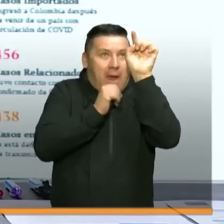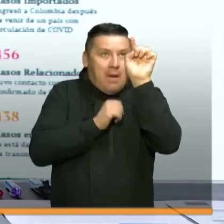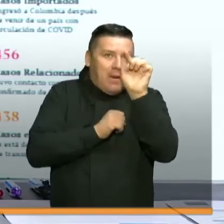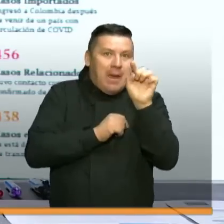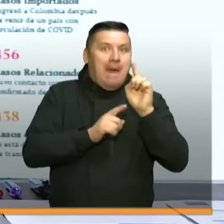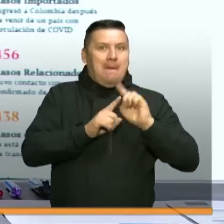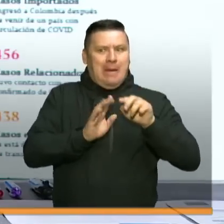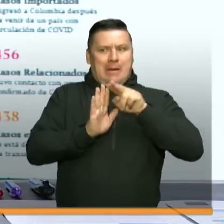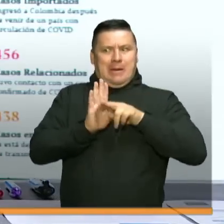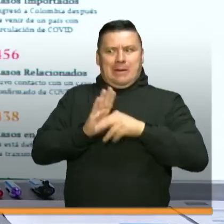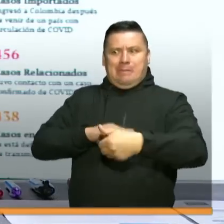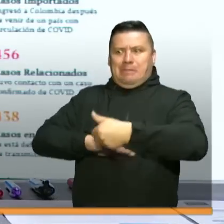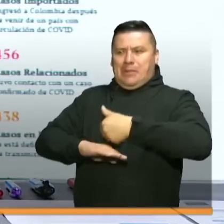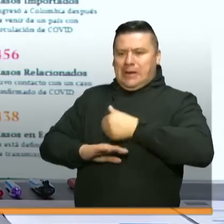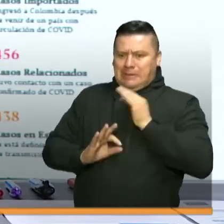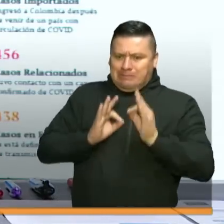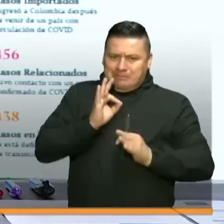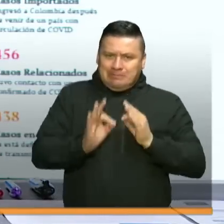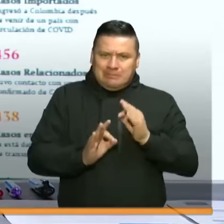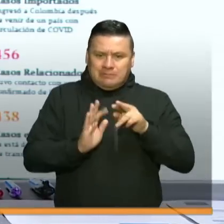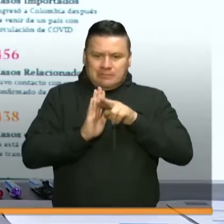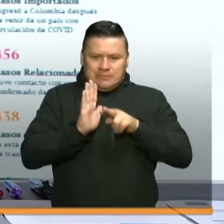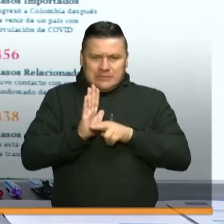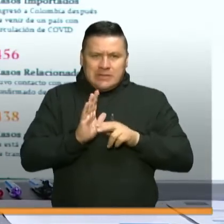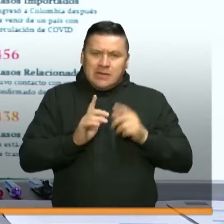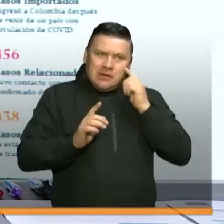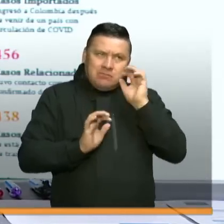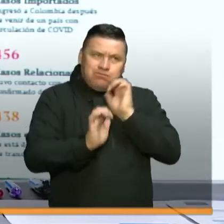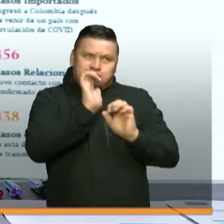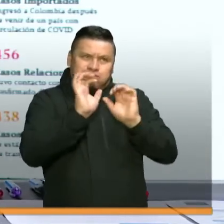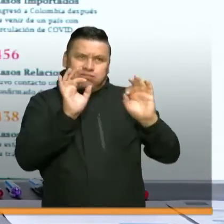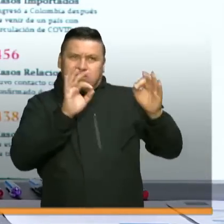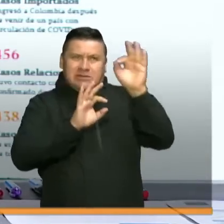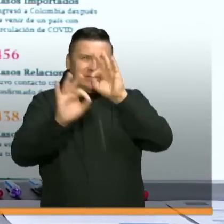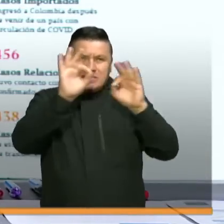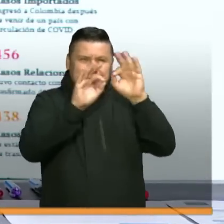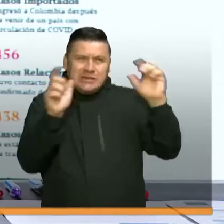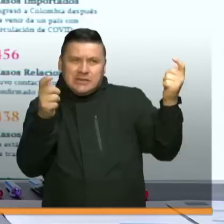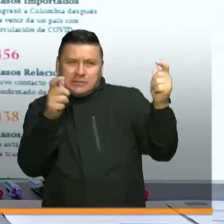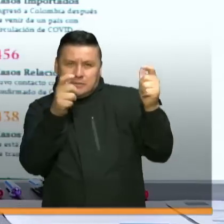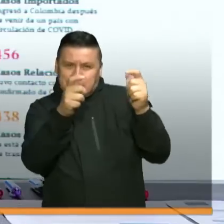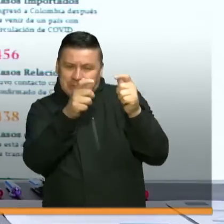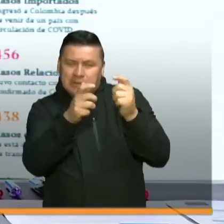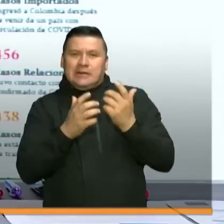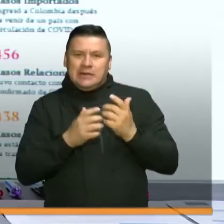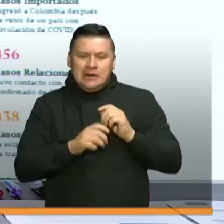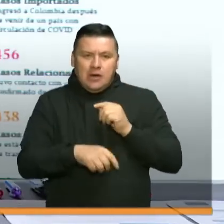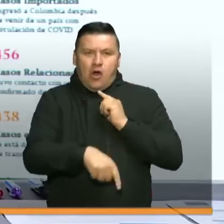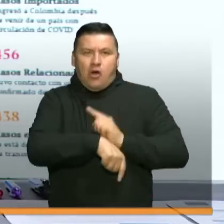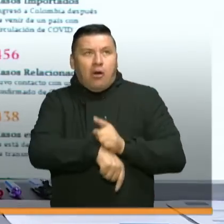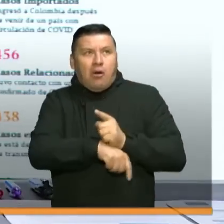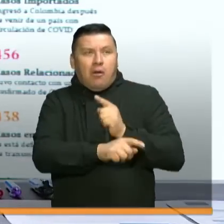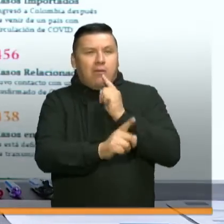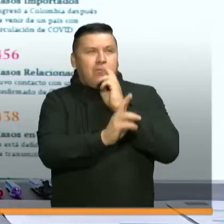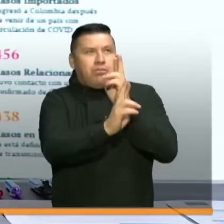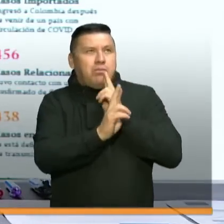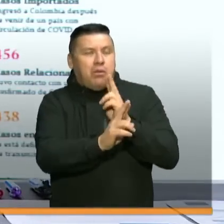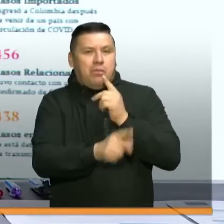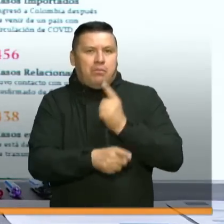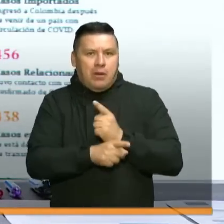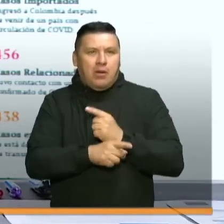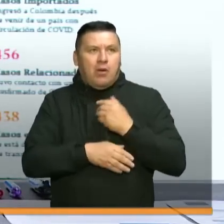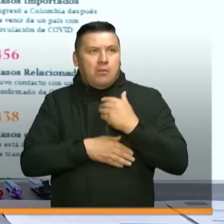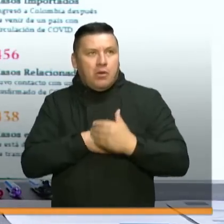tomando las medidas de precaución, las medidas de mitigación, las medidas también de contención efectivas, mientras se van